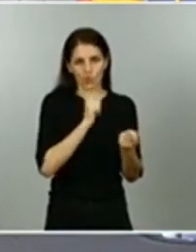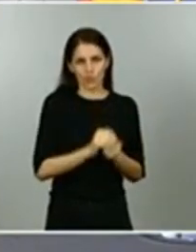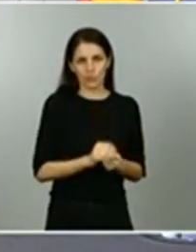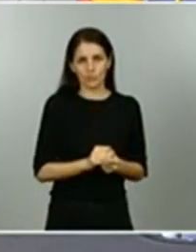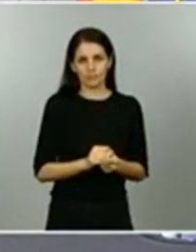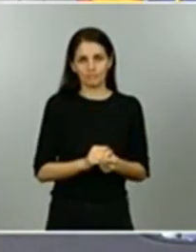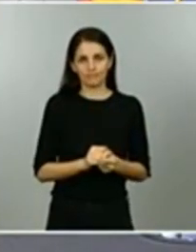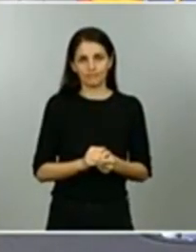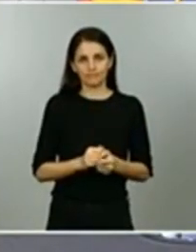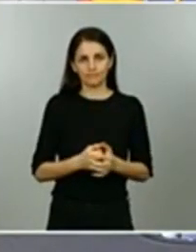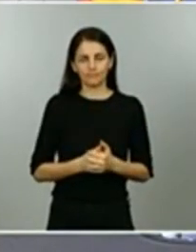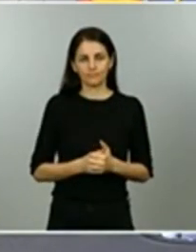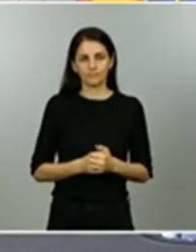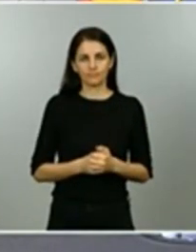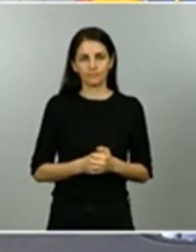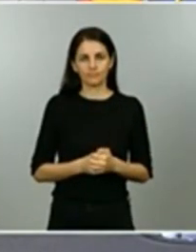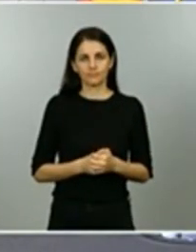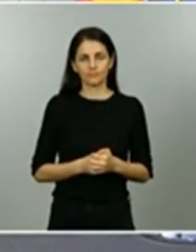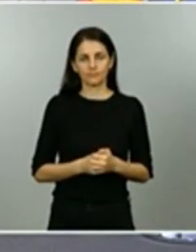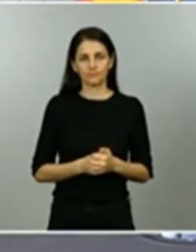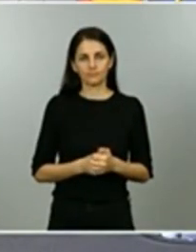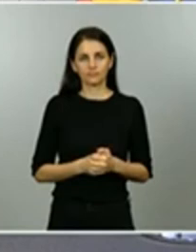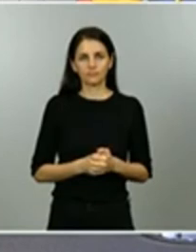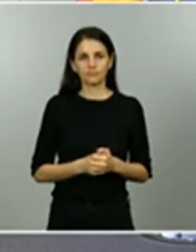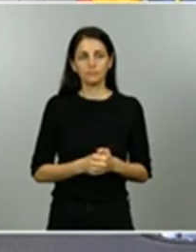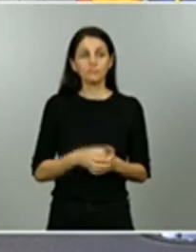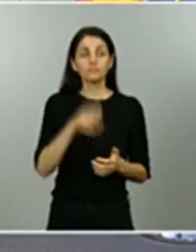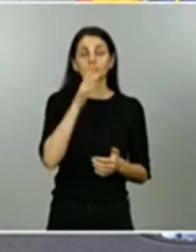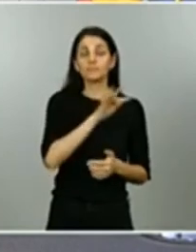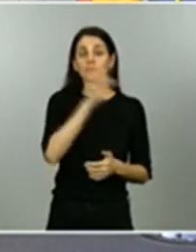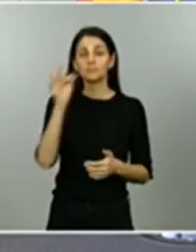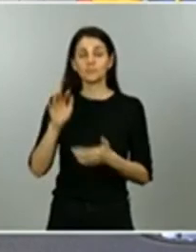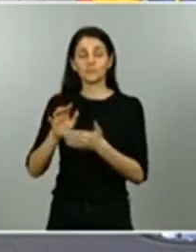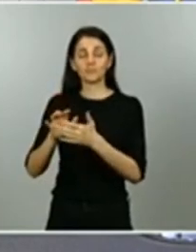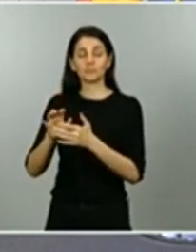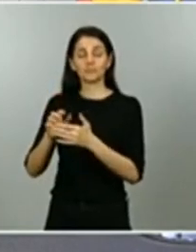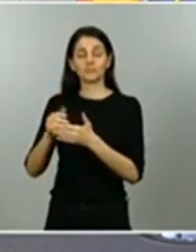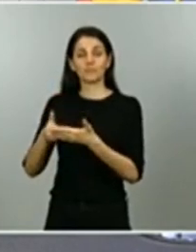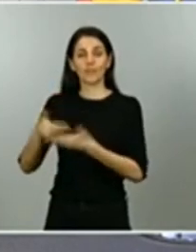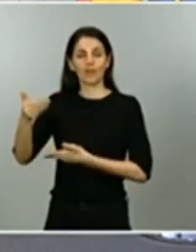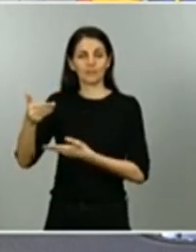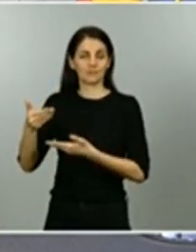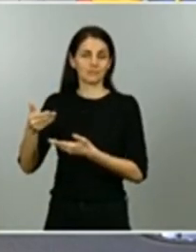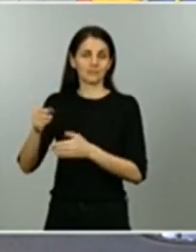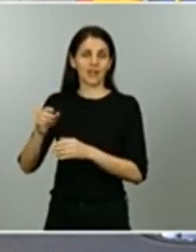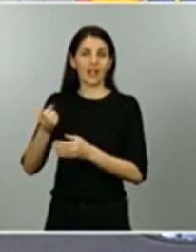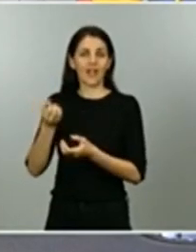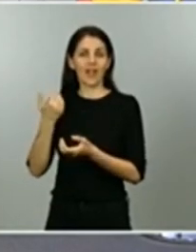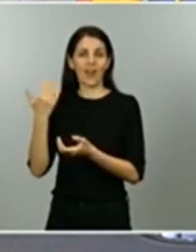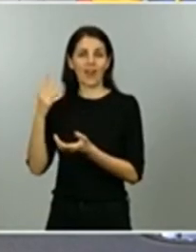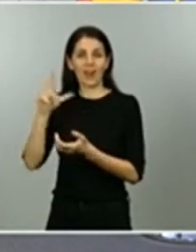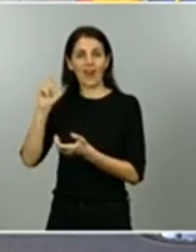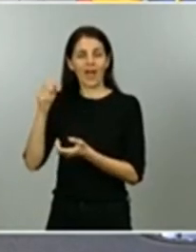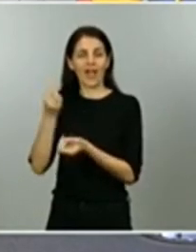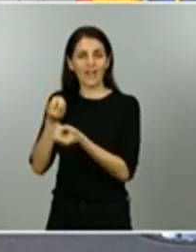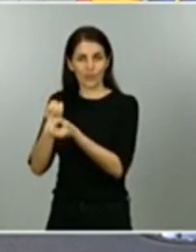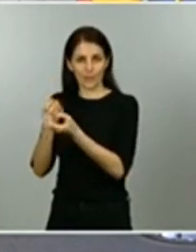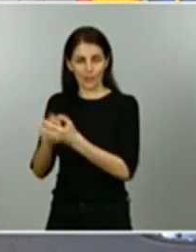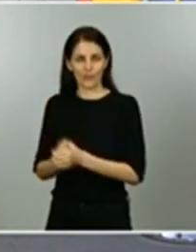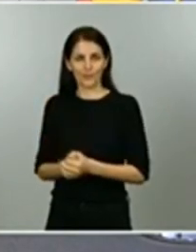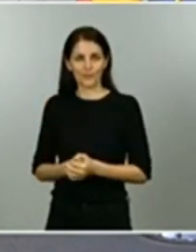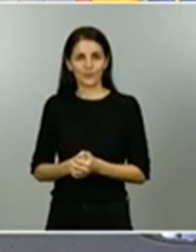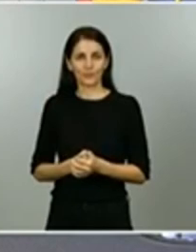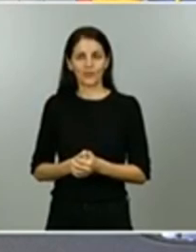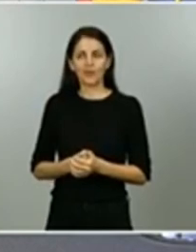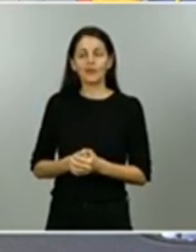ahora toma la palabra la información adelante buenas noches jesús travieso de la información al ministro y ya